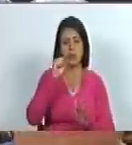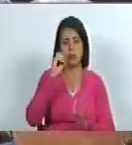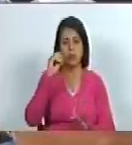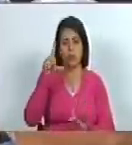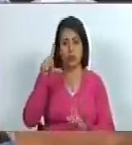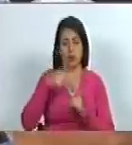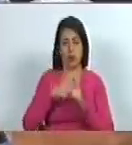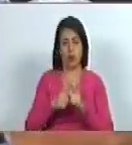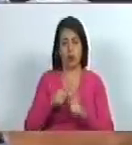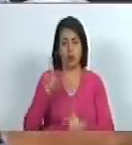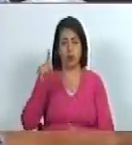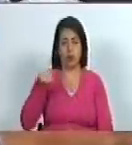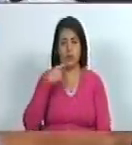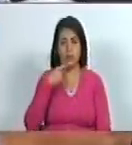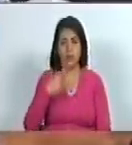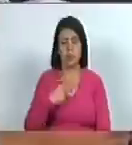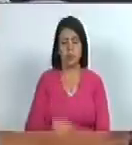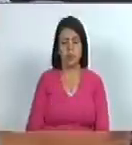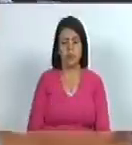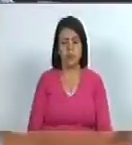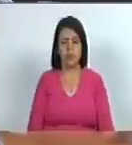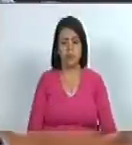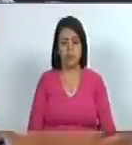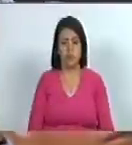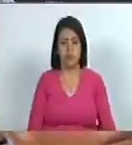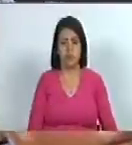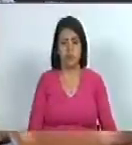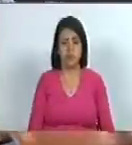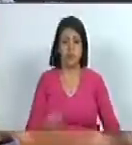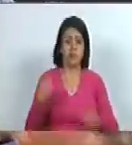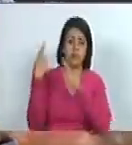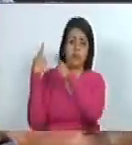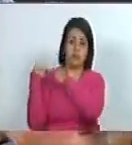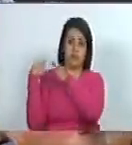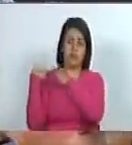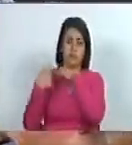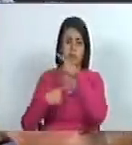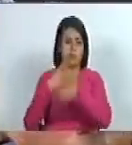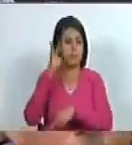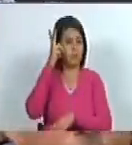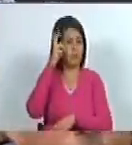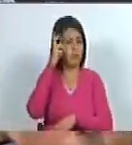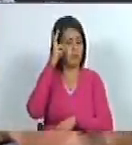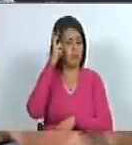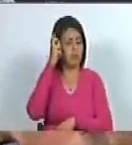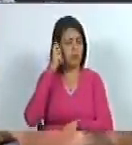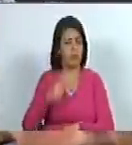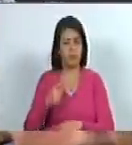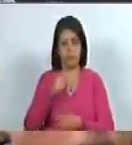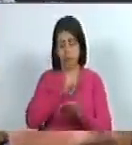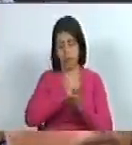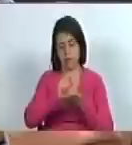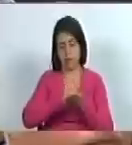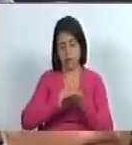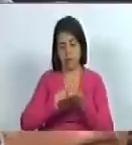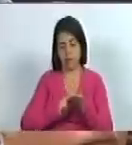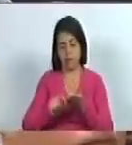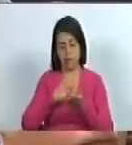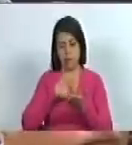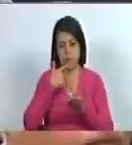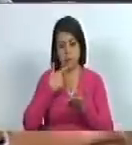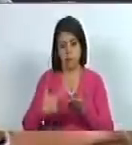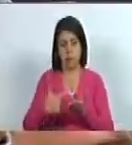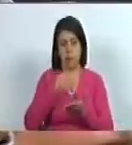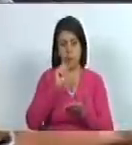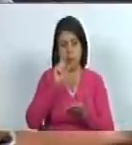de Primera y bueno tremenda responsabilidad luego de escuchar esa descripción temeraria de nuestro